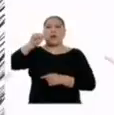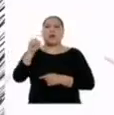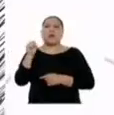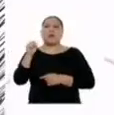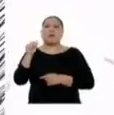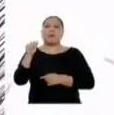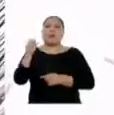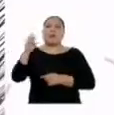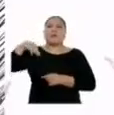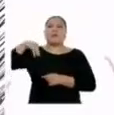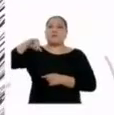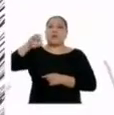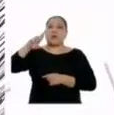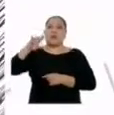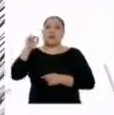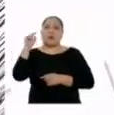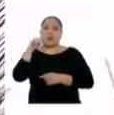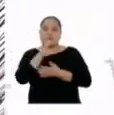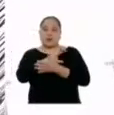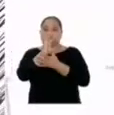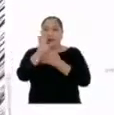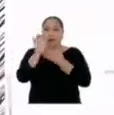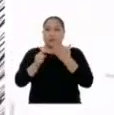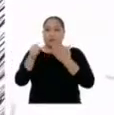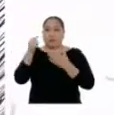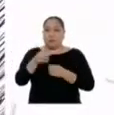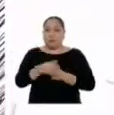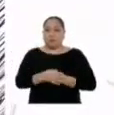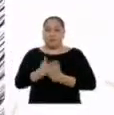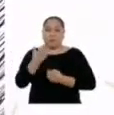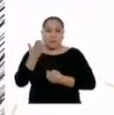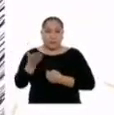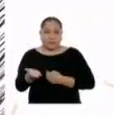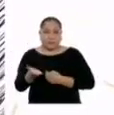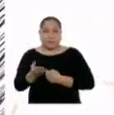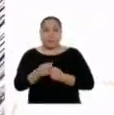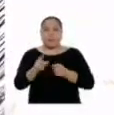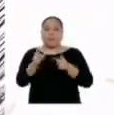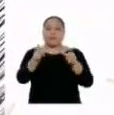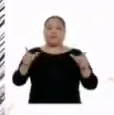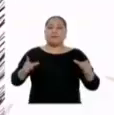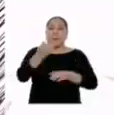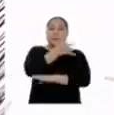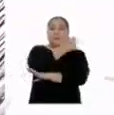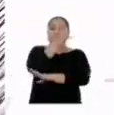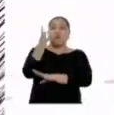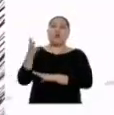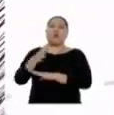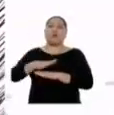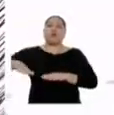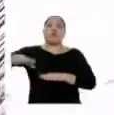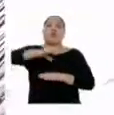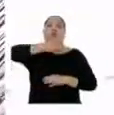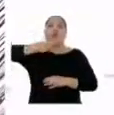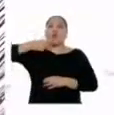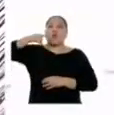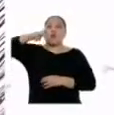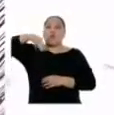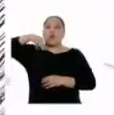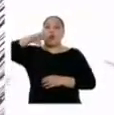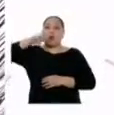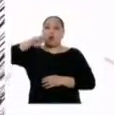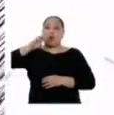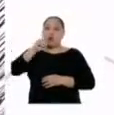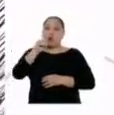Reserva Nacional Pacaya Samiria se caracteriza por ser el bosque húmedo inundable más